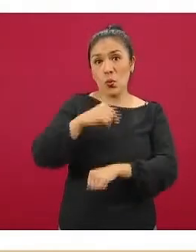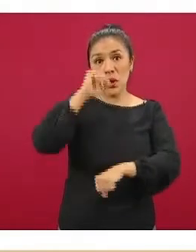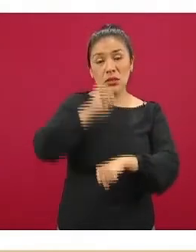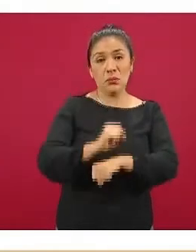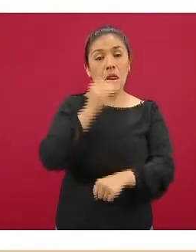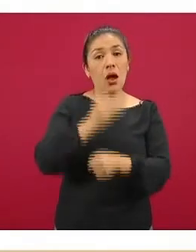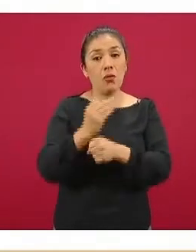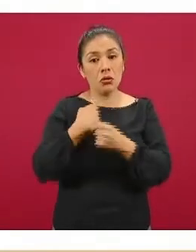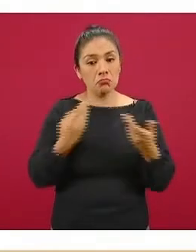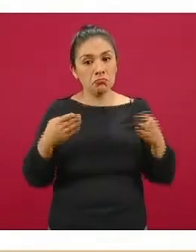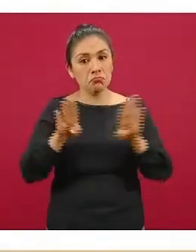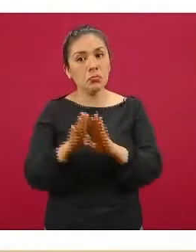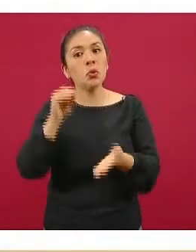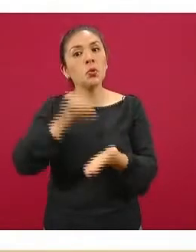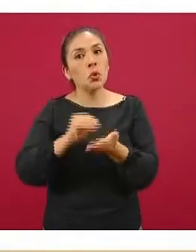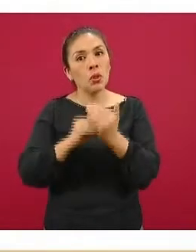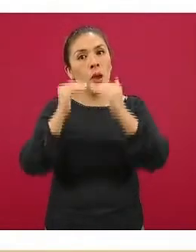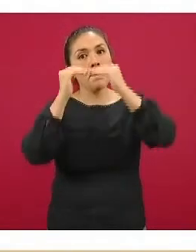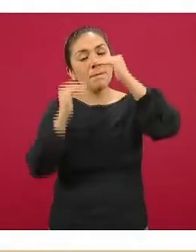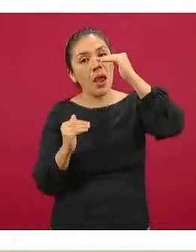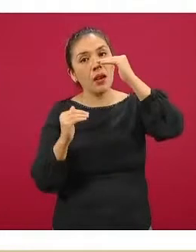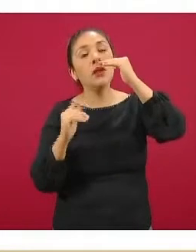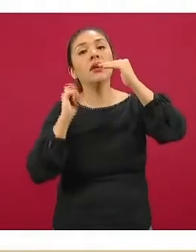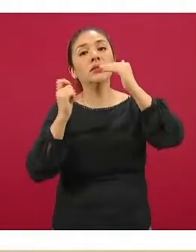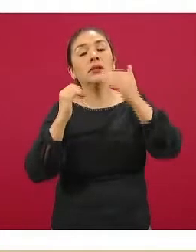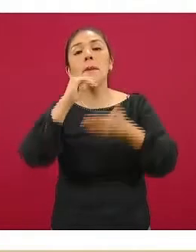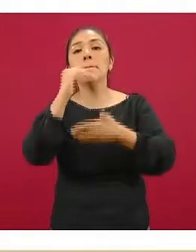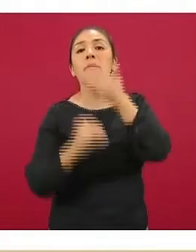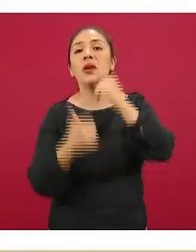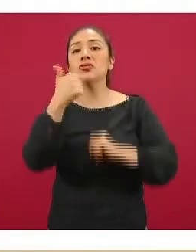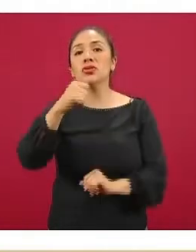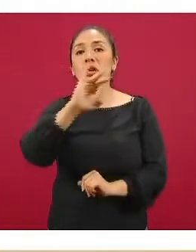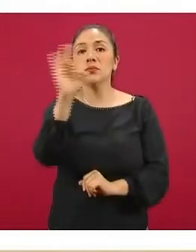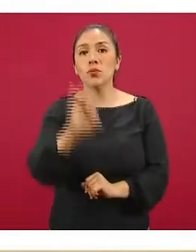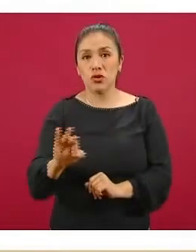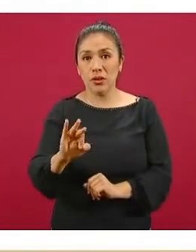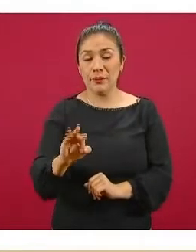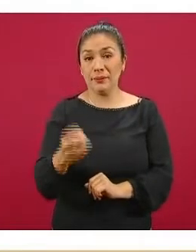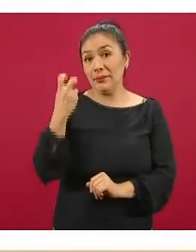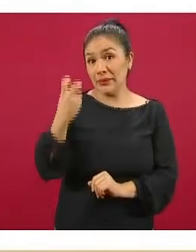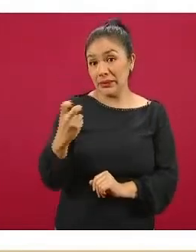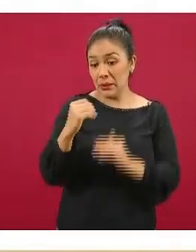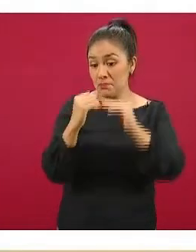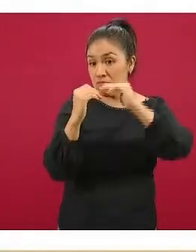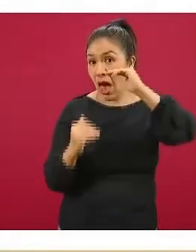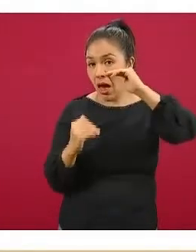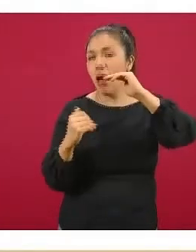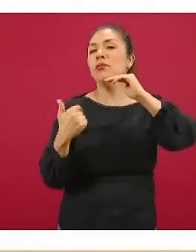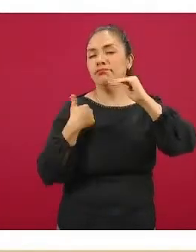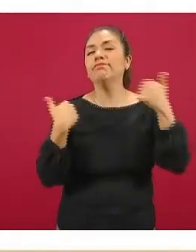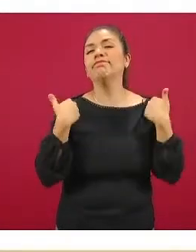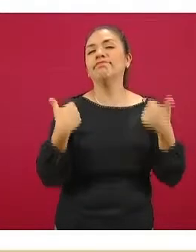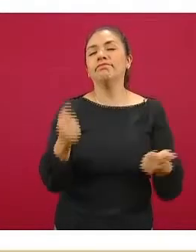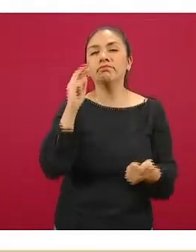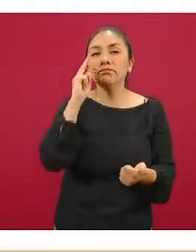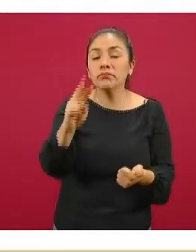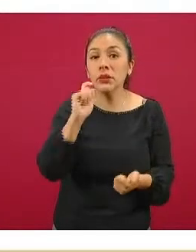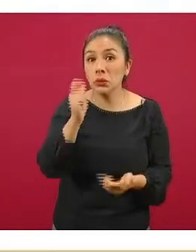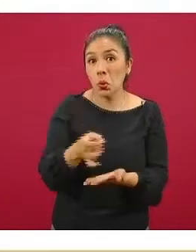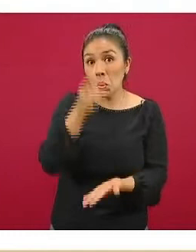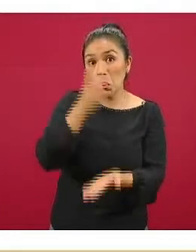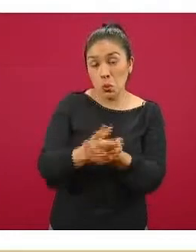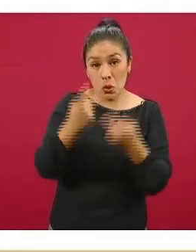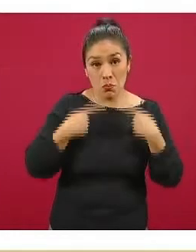estaríamos cerrando todavía con un descenso de un menos seis por ciento. Y en este descenso estamos considerando no solamente